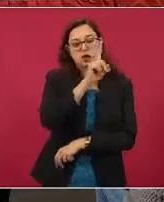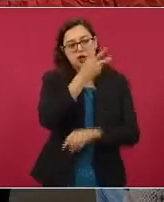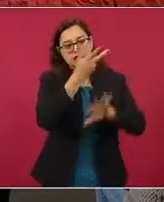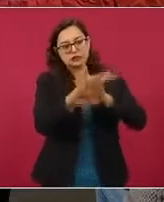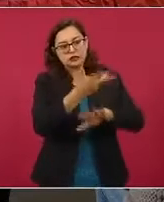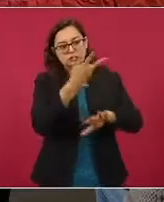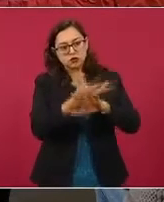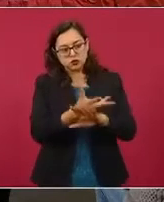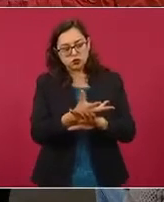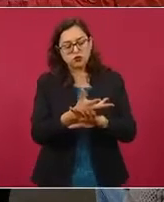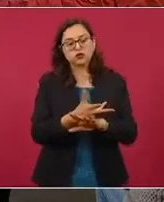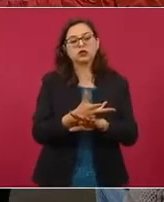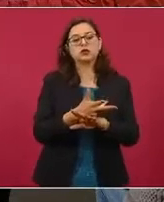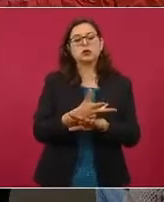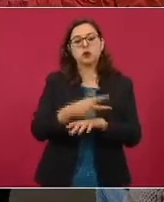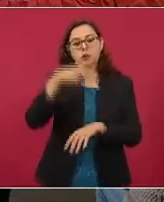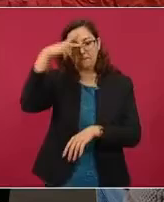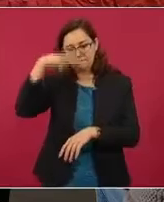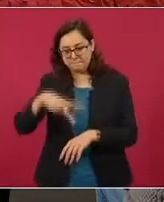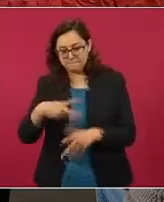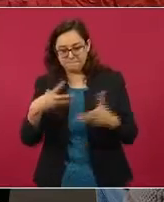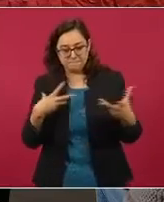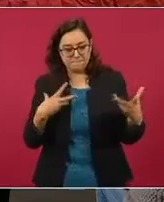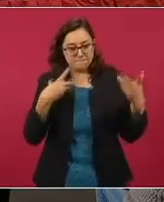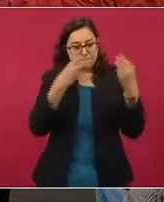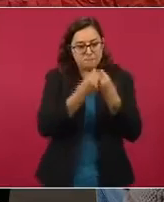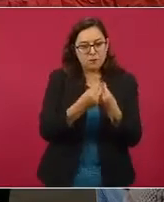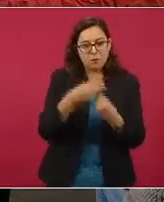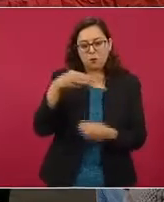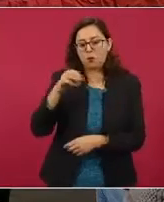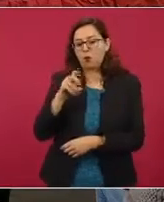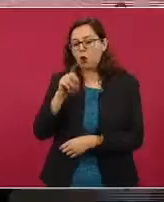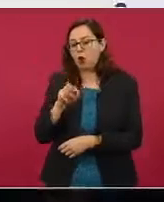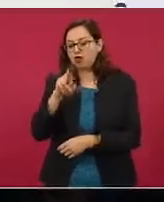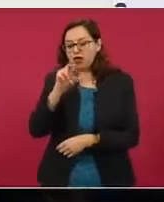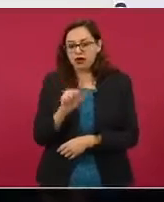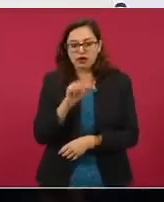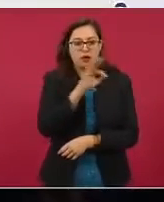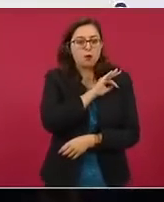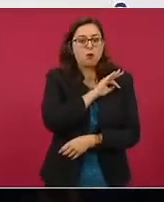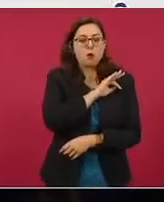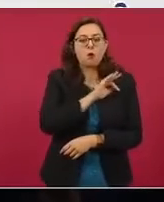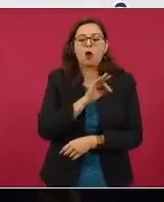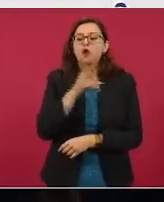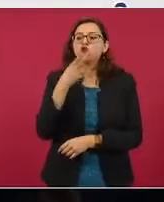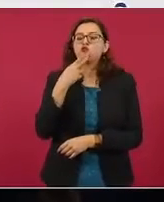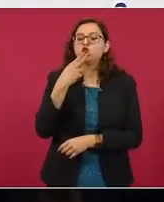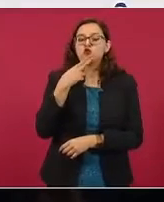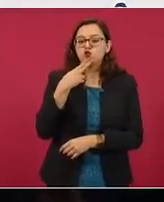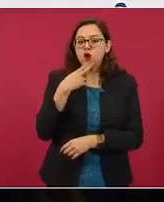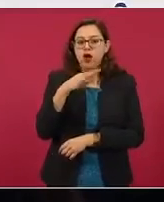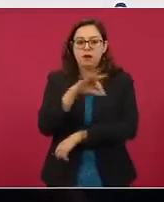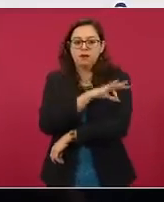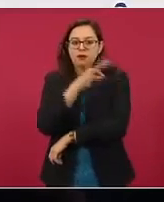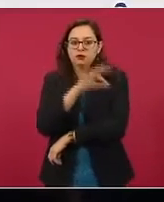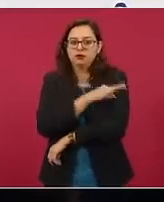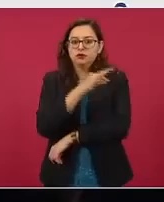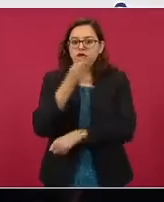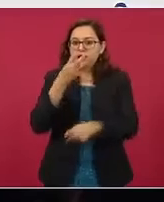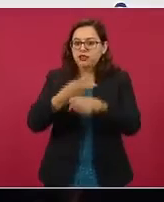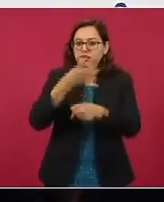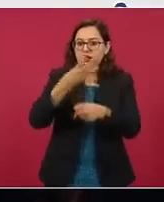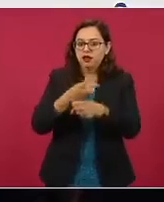para evaluar Moderna como dosis de refuerzo para cualquier otro tipo de esquema completo de vacunación, con lo cual se